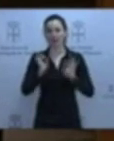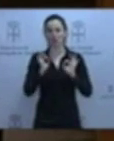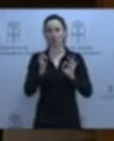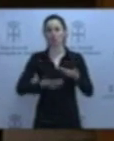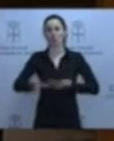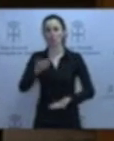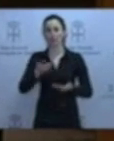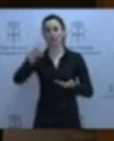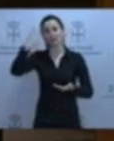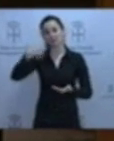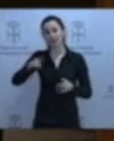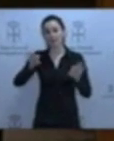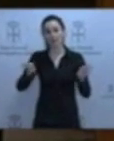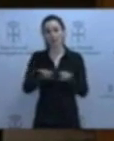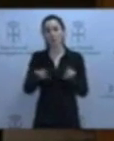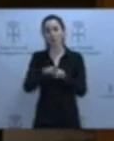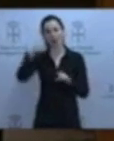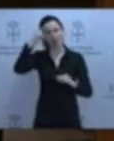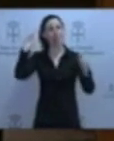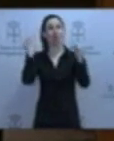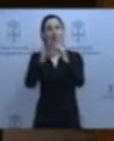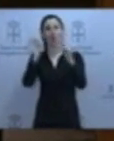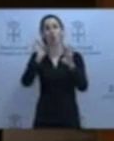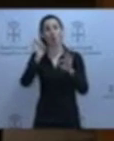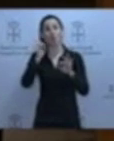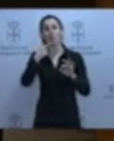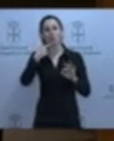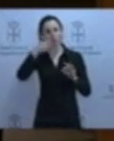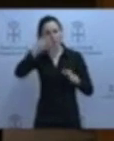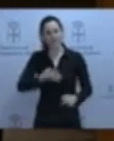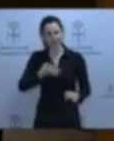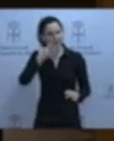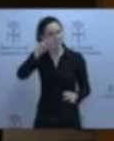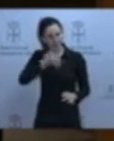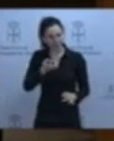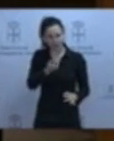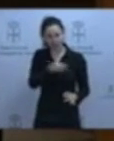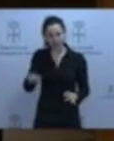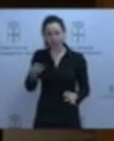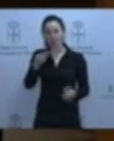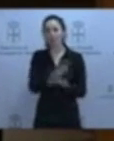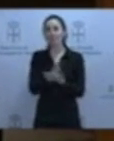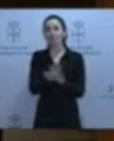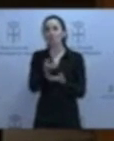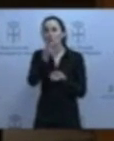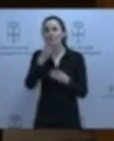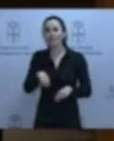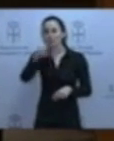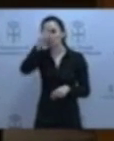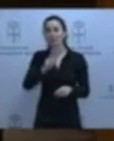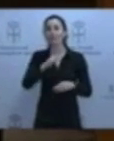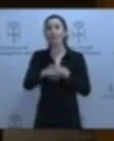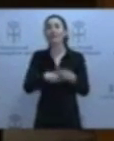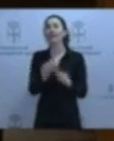o bien saben lo que piensa el otro o bien se fían. Y claro, si uno no se fía de cuál es su interlocutor, pues lo tiene más complicado. Así que, al final, ¿qué es lo que hace